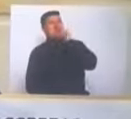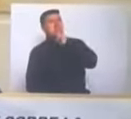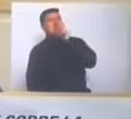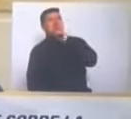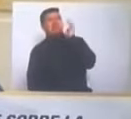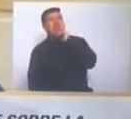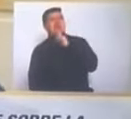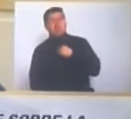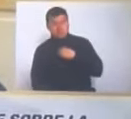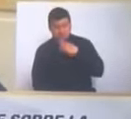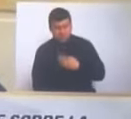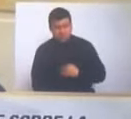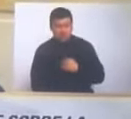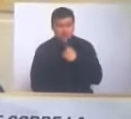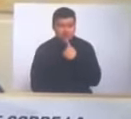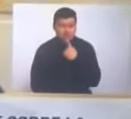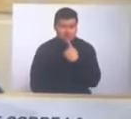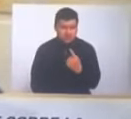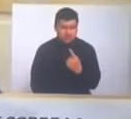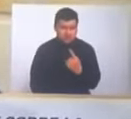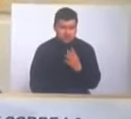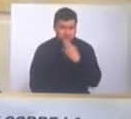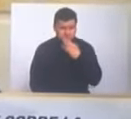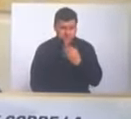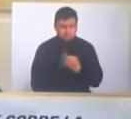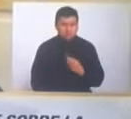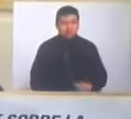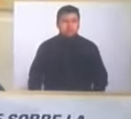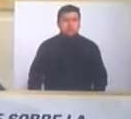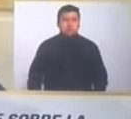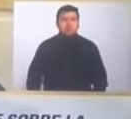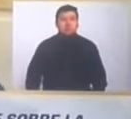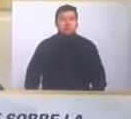si lo que voy a decir falta a la realidad